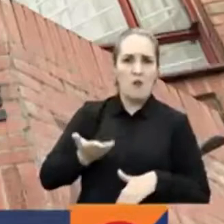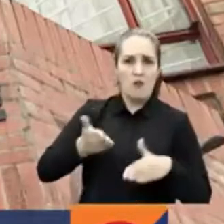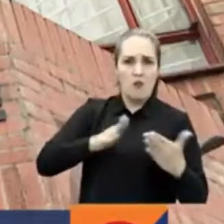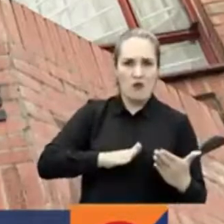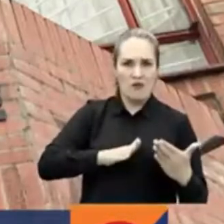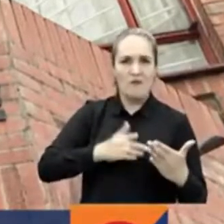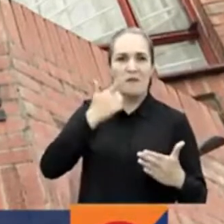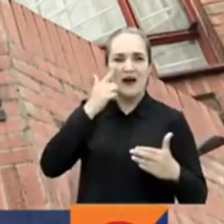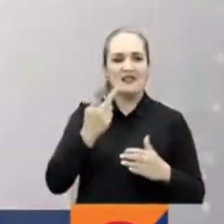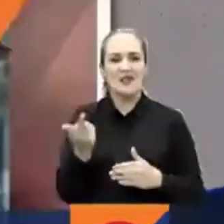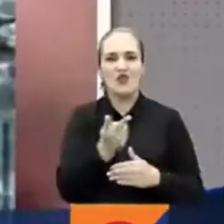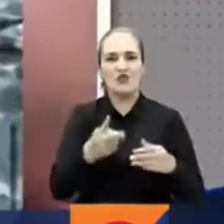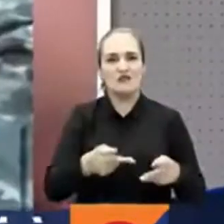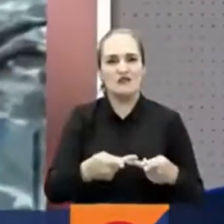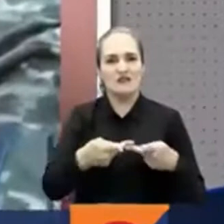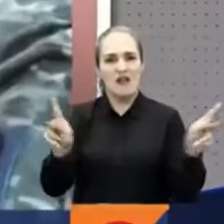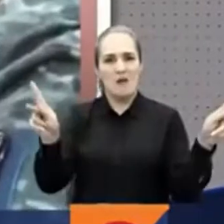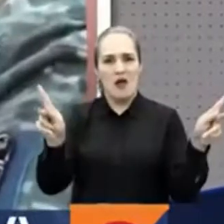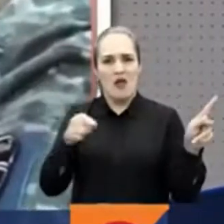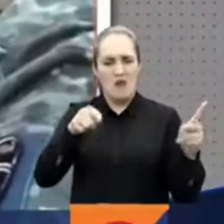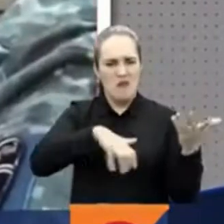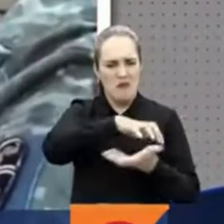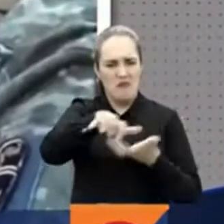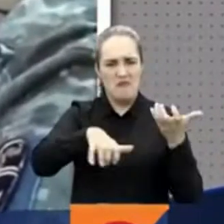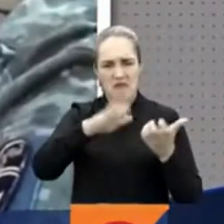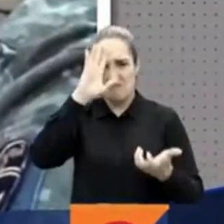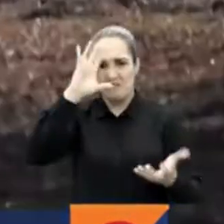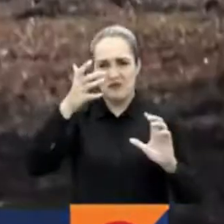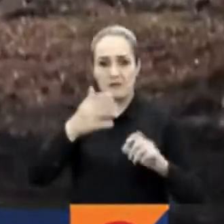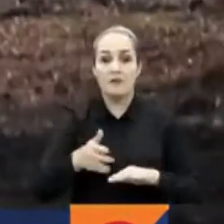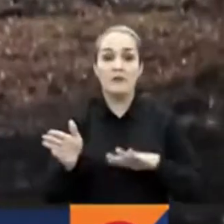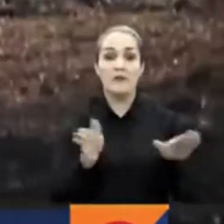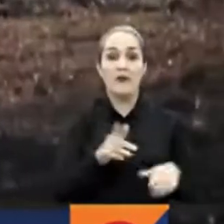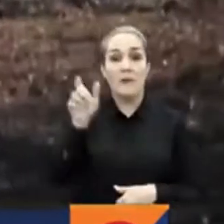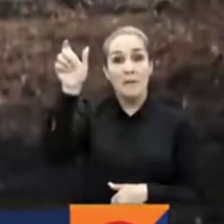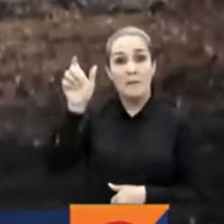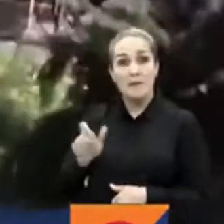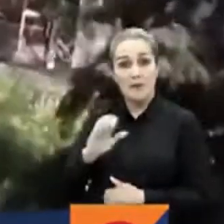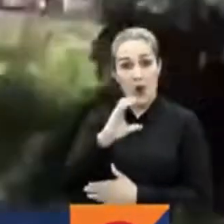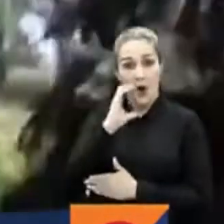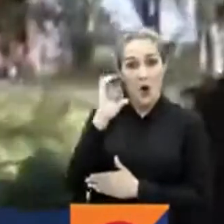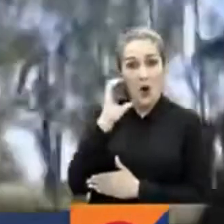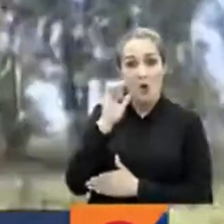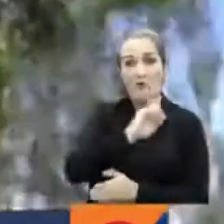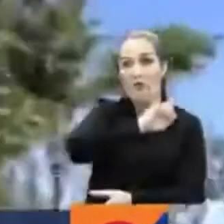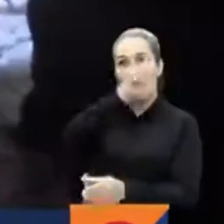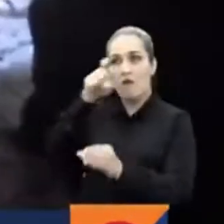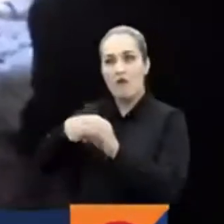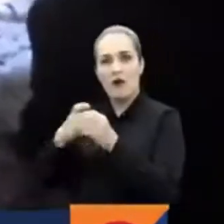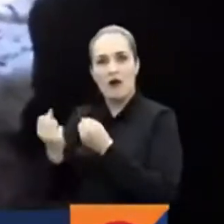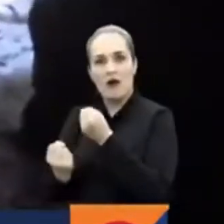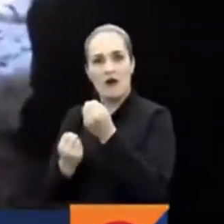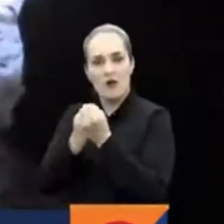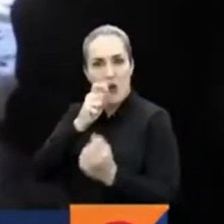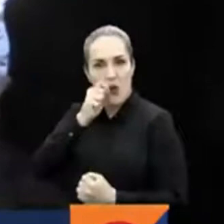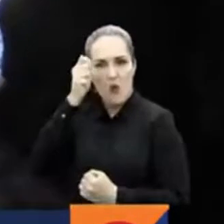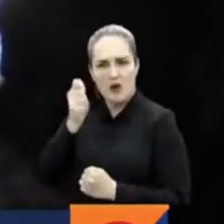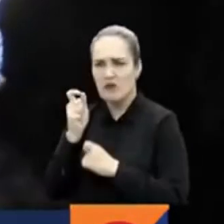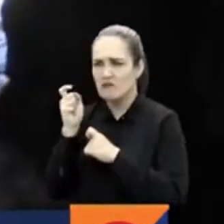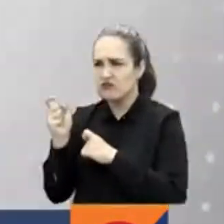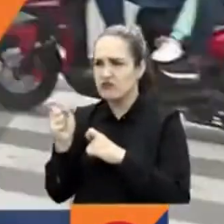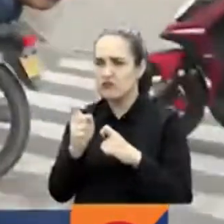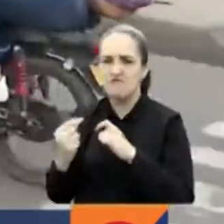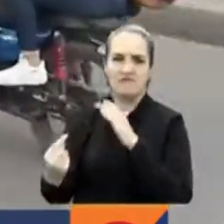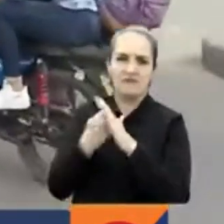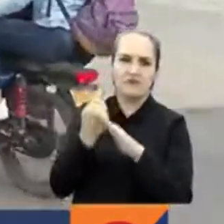en proceso de separación. Murió el colombiano que se había enlistado en el ejército ucraniano para combatir la guerra de